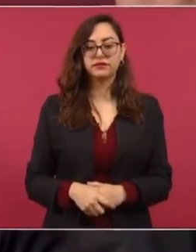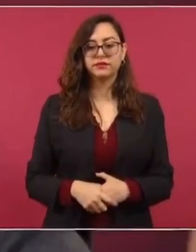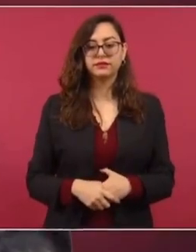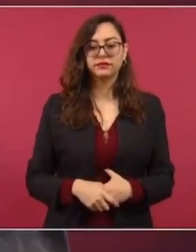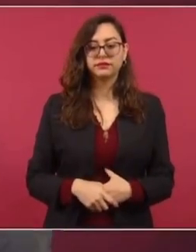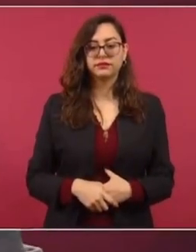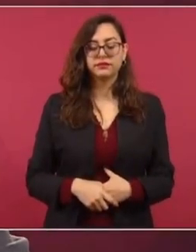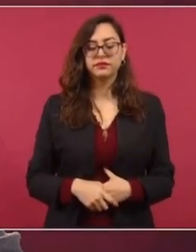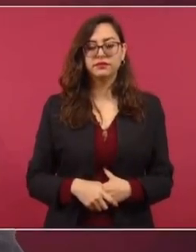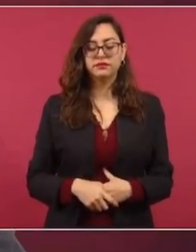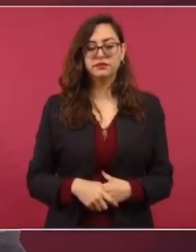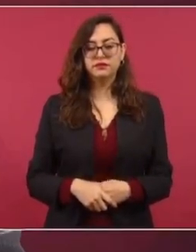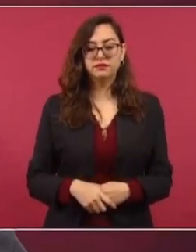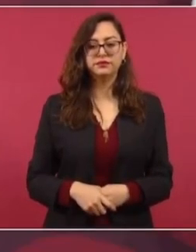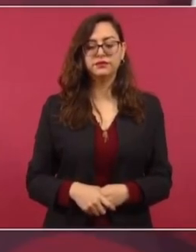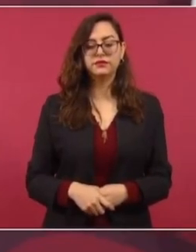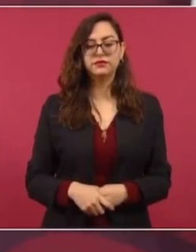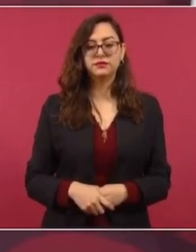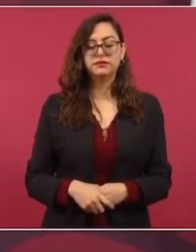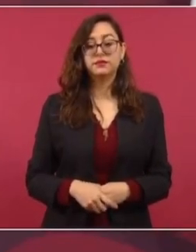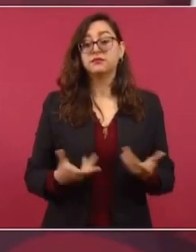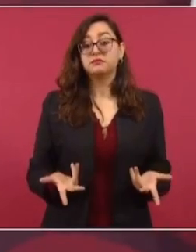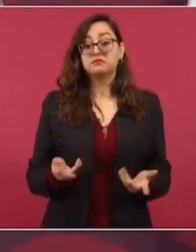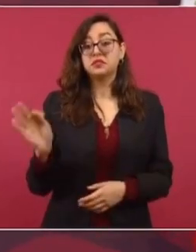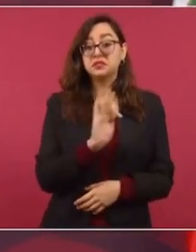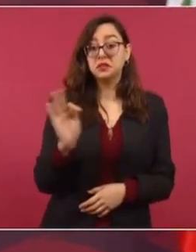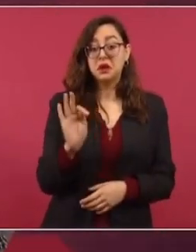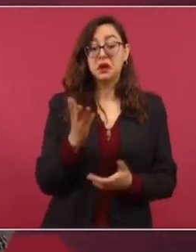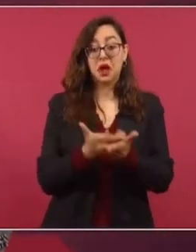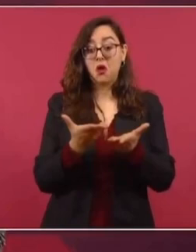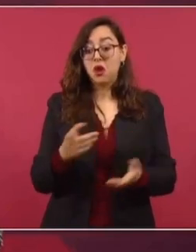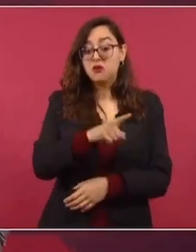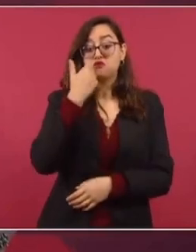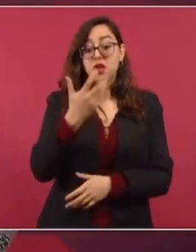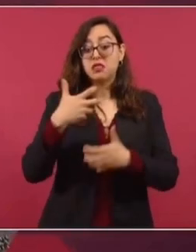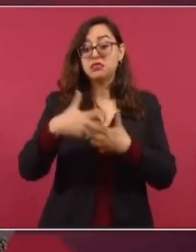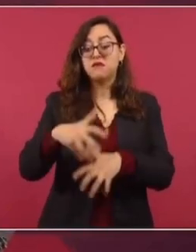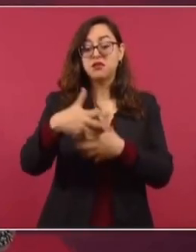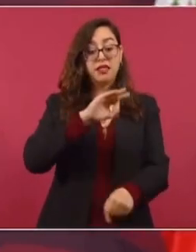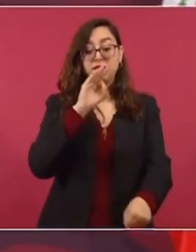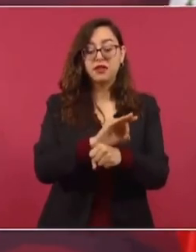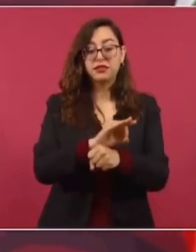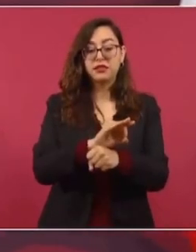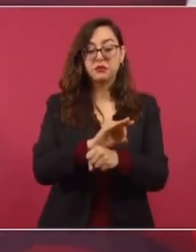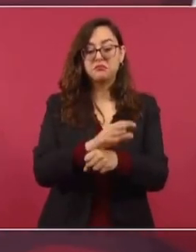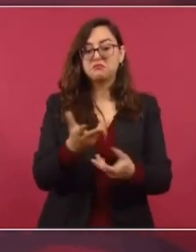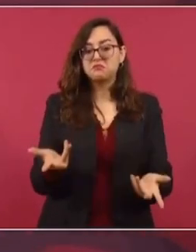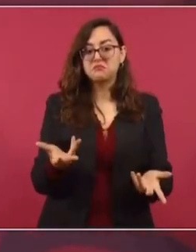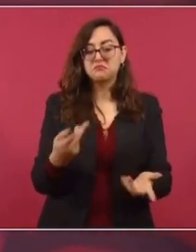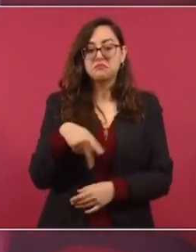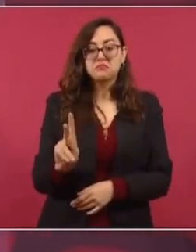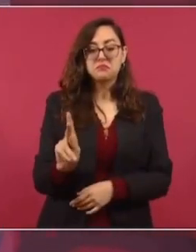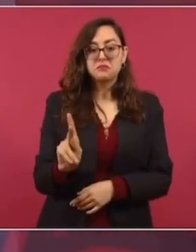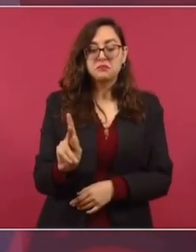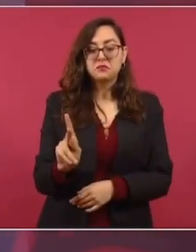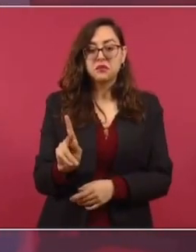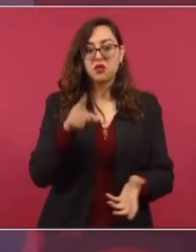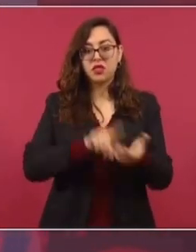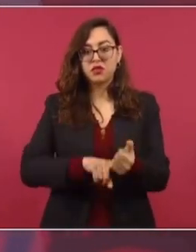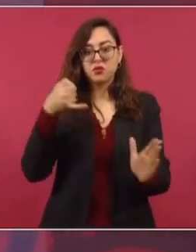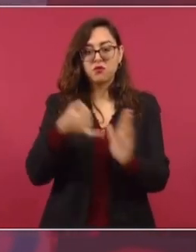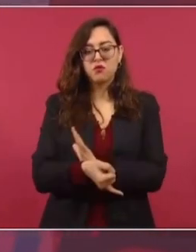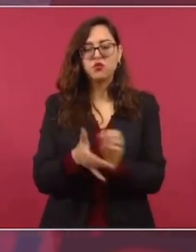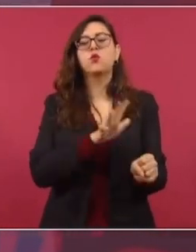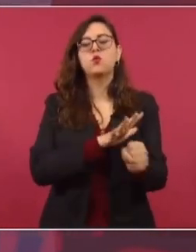A lo mejor lo que están buscando ahora es salir a la calle para decir el INE no se toca, pero lo del fondo sea